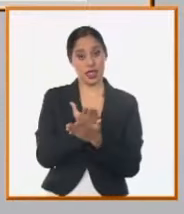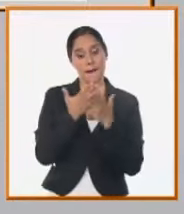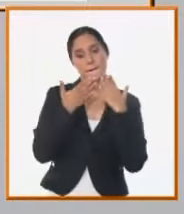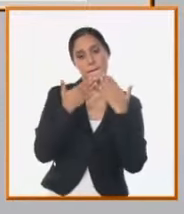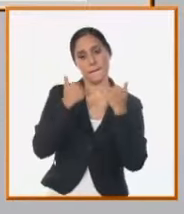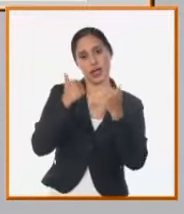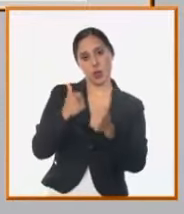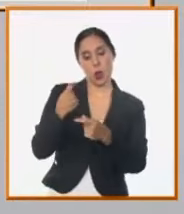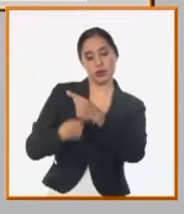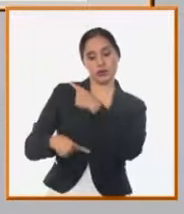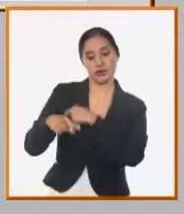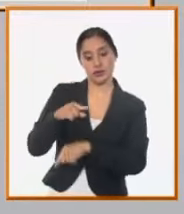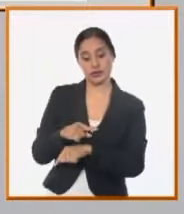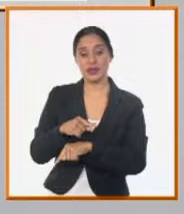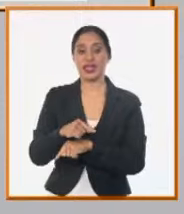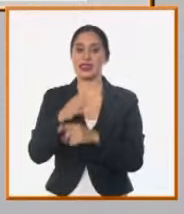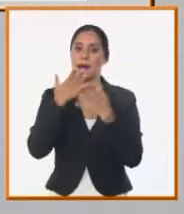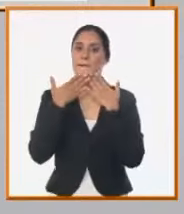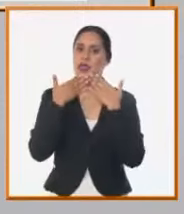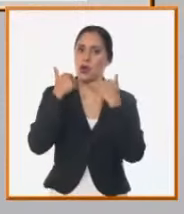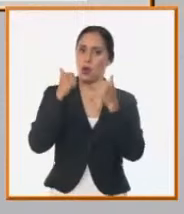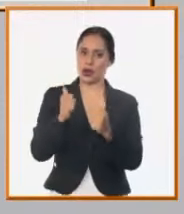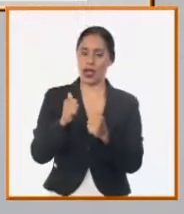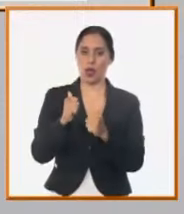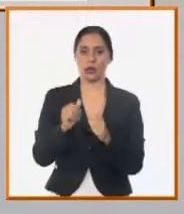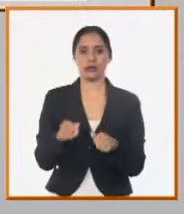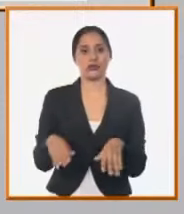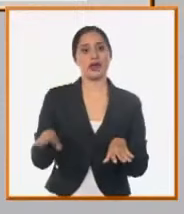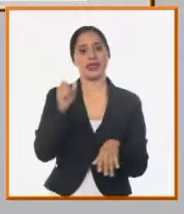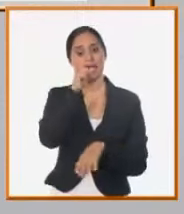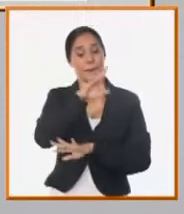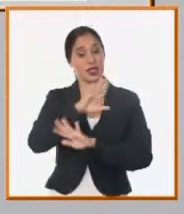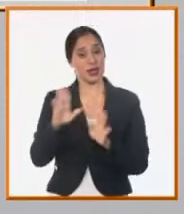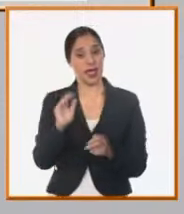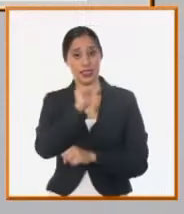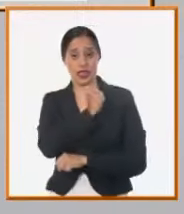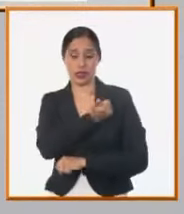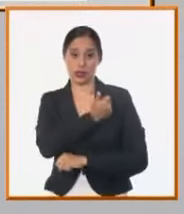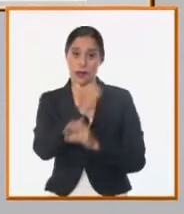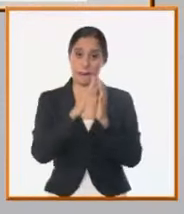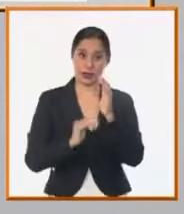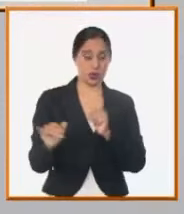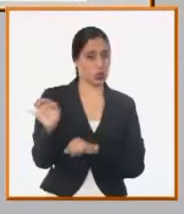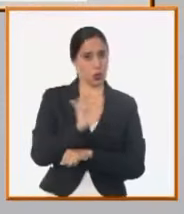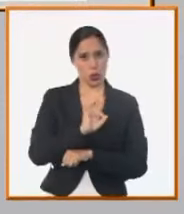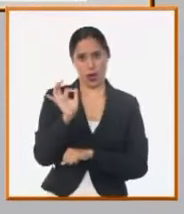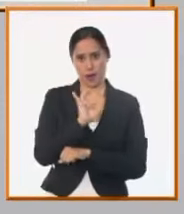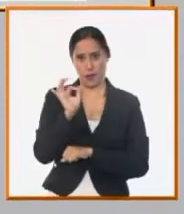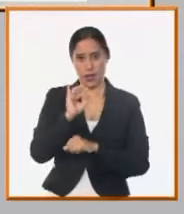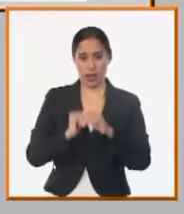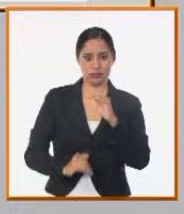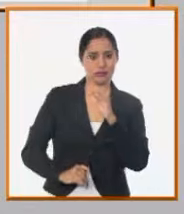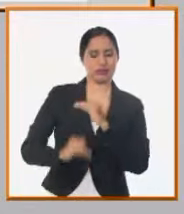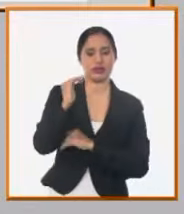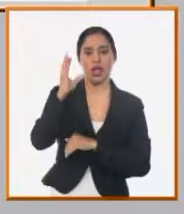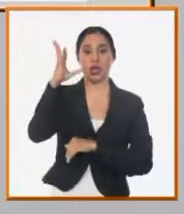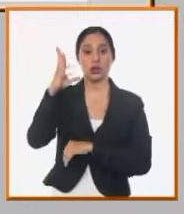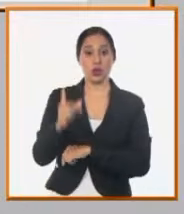los resultados del año del cierre de diciembre son números todavía elevados de saneamiento ambiental